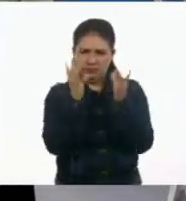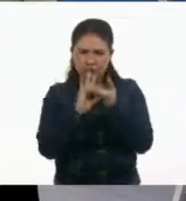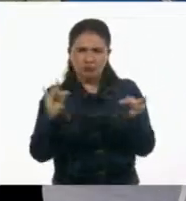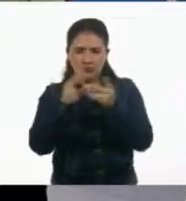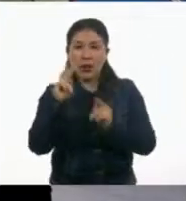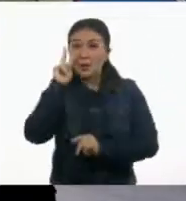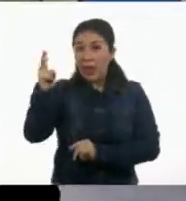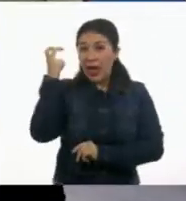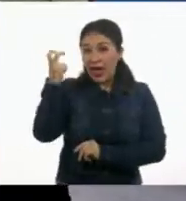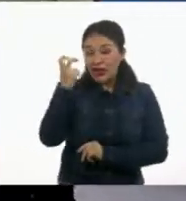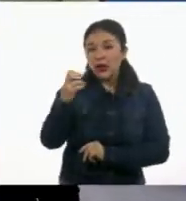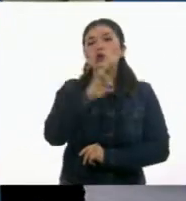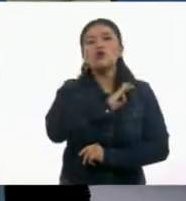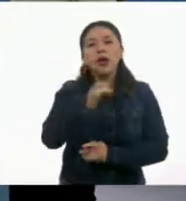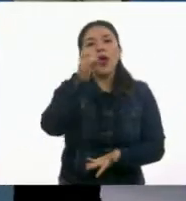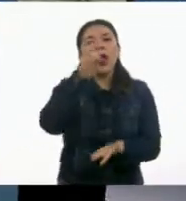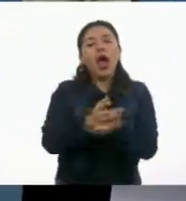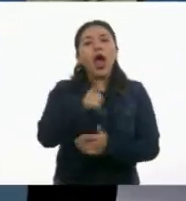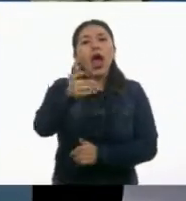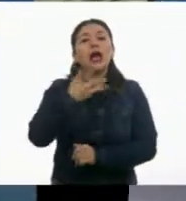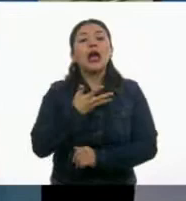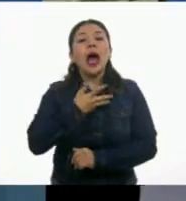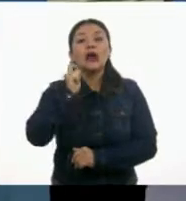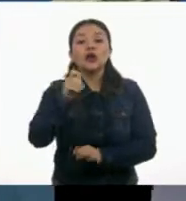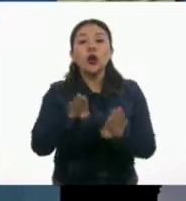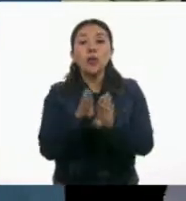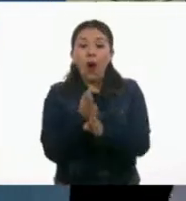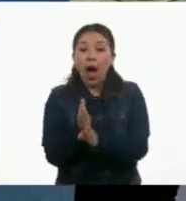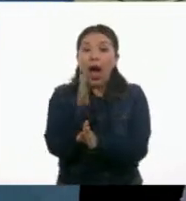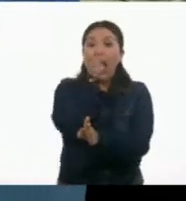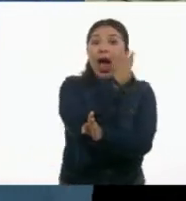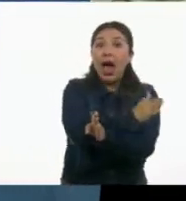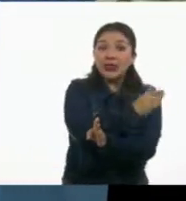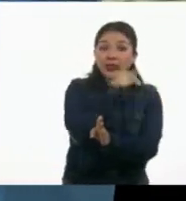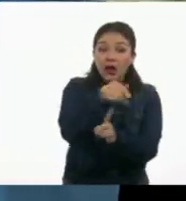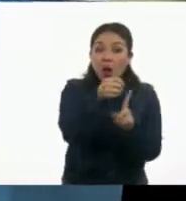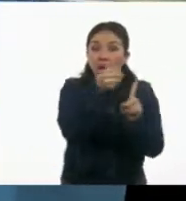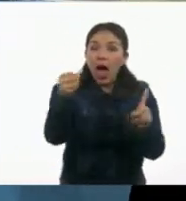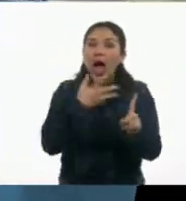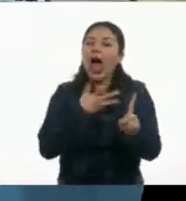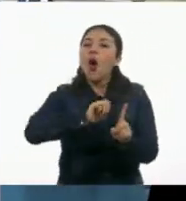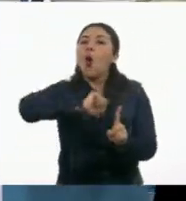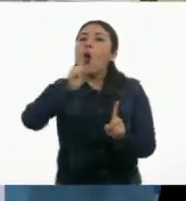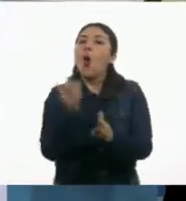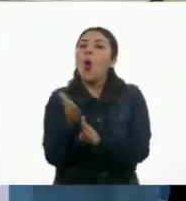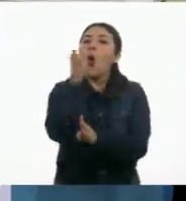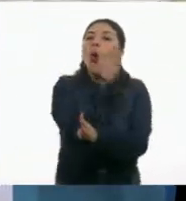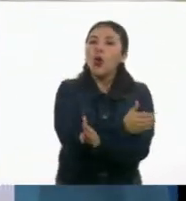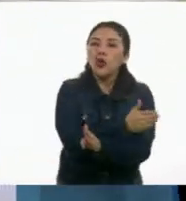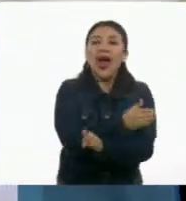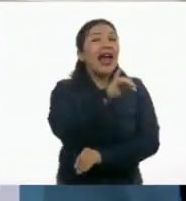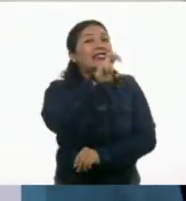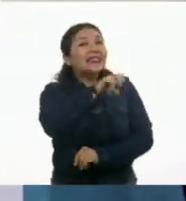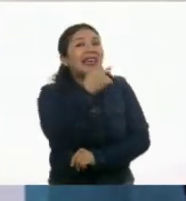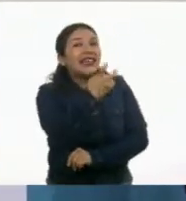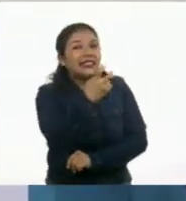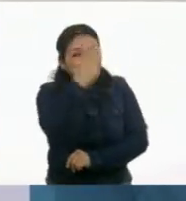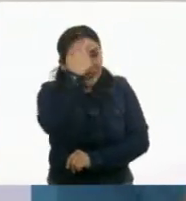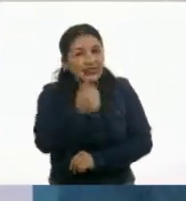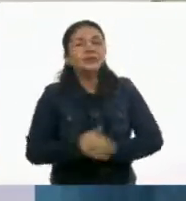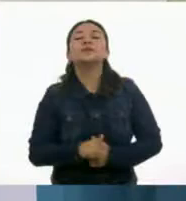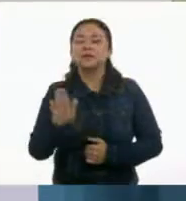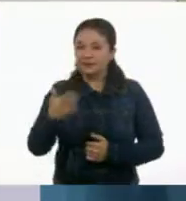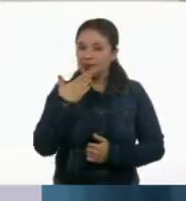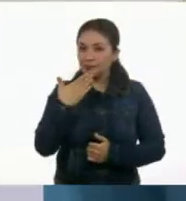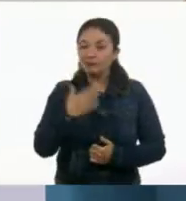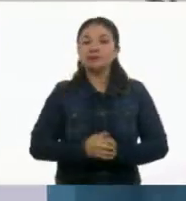aparece aquí, nos puede indicar que antes de esta oración va otra. Ah, sí, maestro. Muy bien, muy bien,